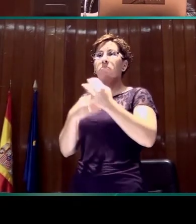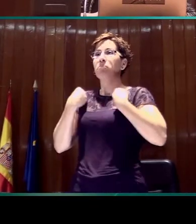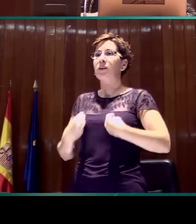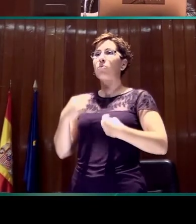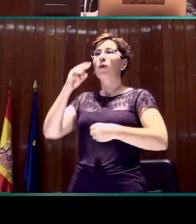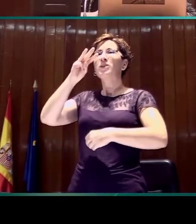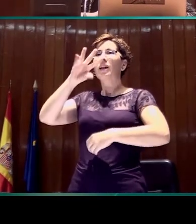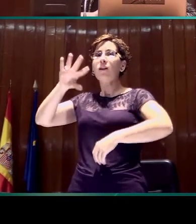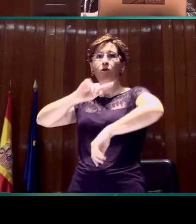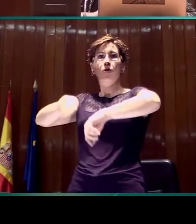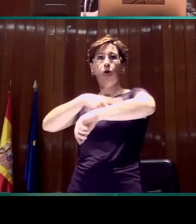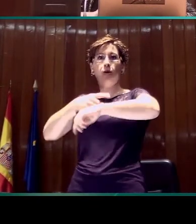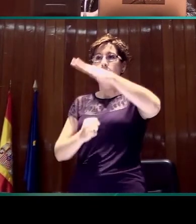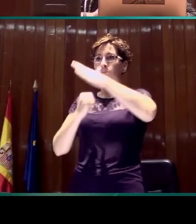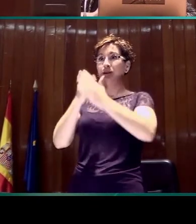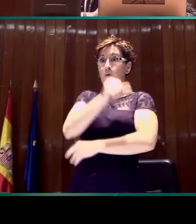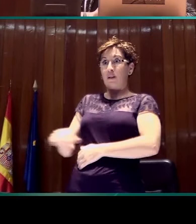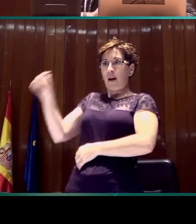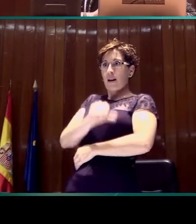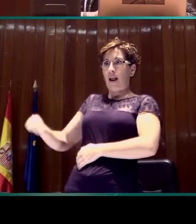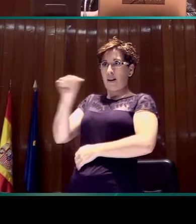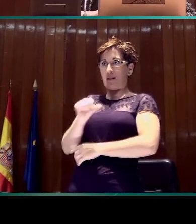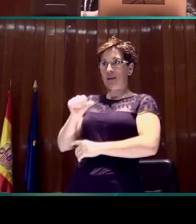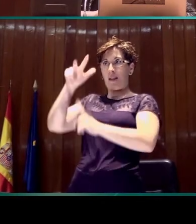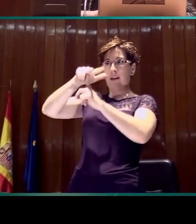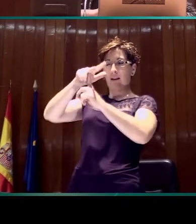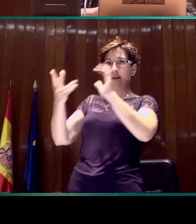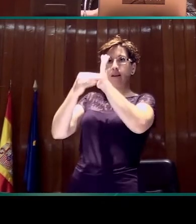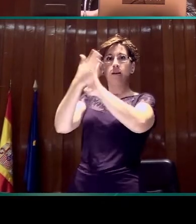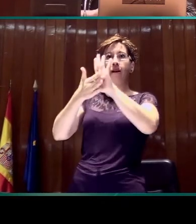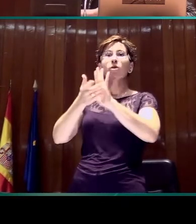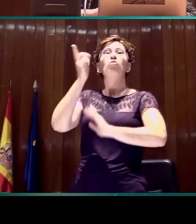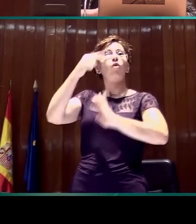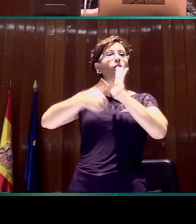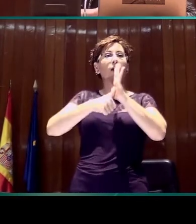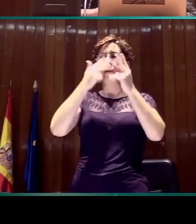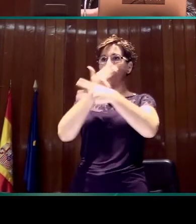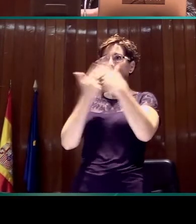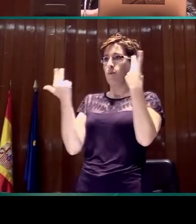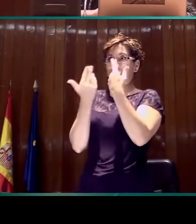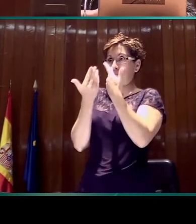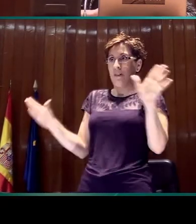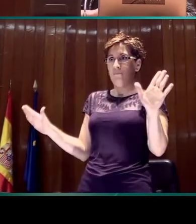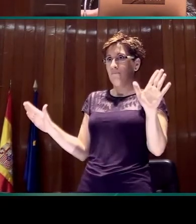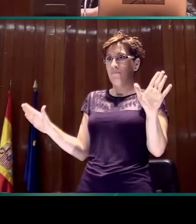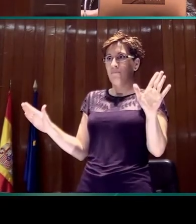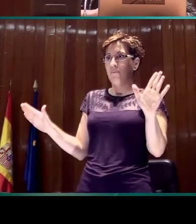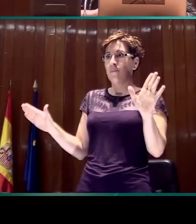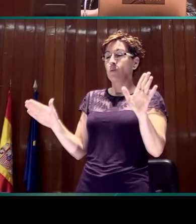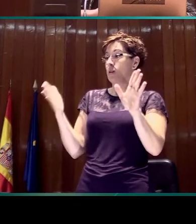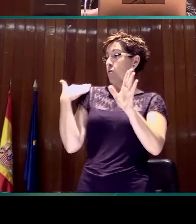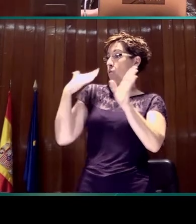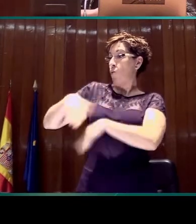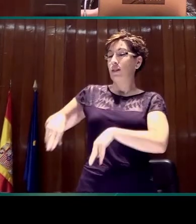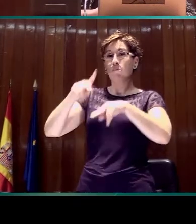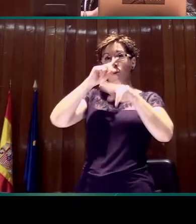signos y que solamente se registraron en cadenas públicas. Y, en el último año analizado, la emisión de la lengua de